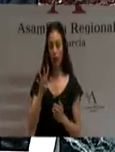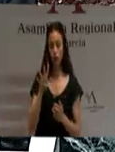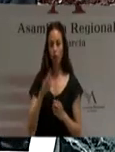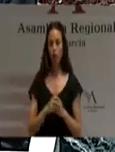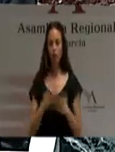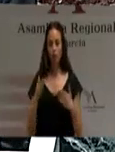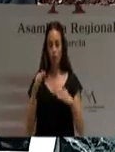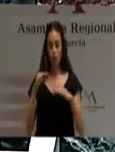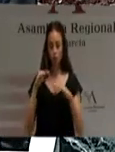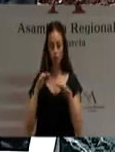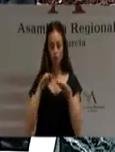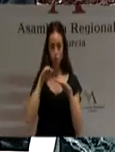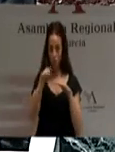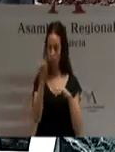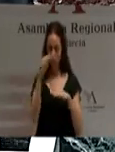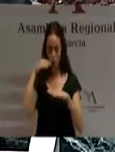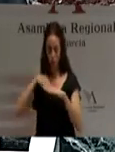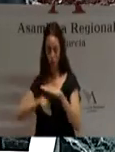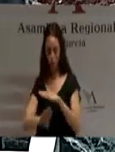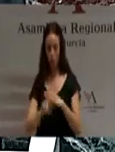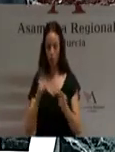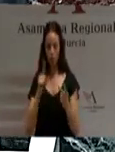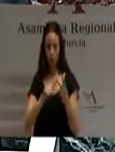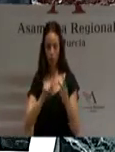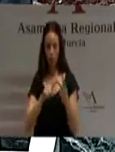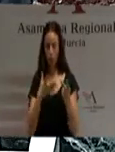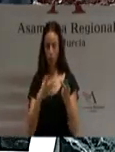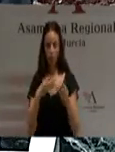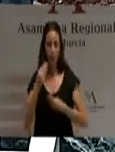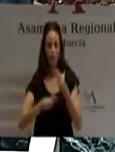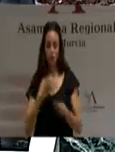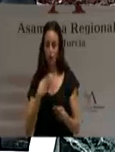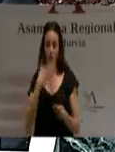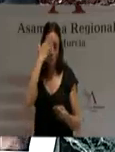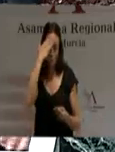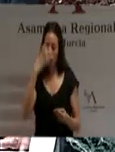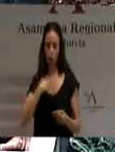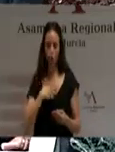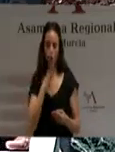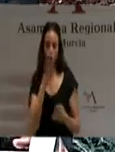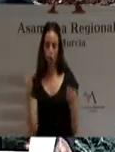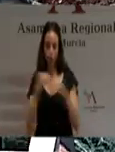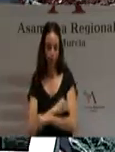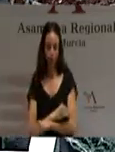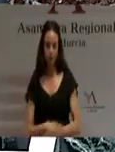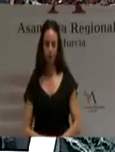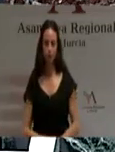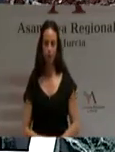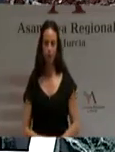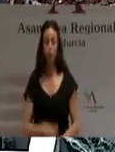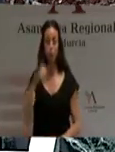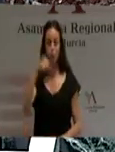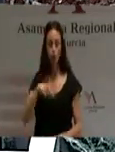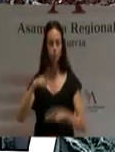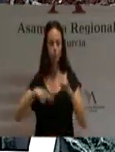lo que origina que la segunda fase no se pueda proyectar en principio por incompatible. Hoy las obras